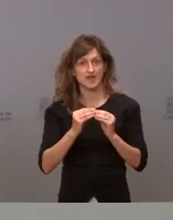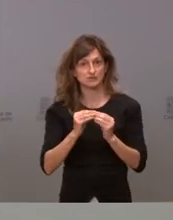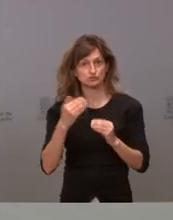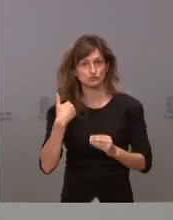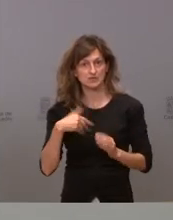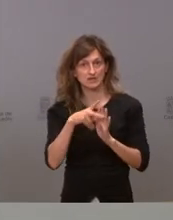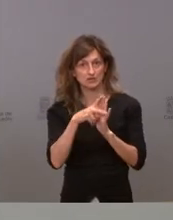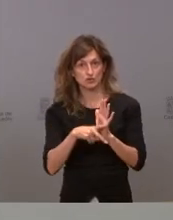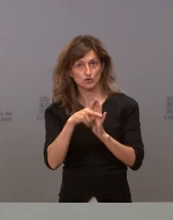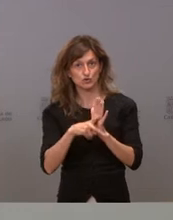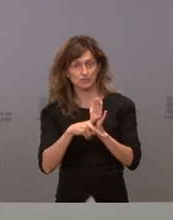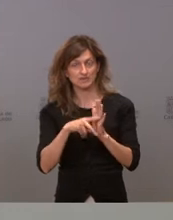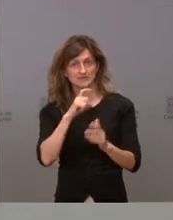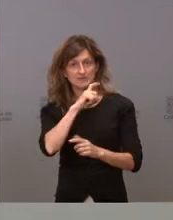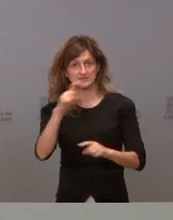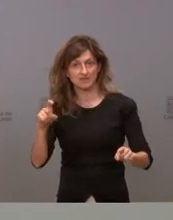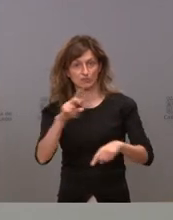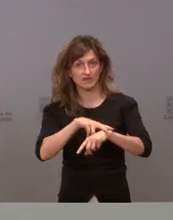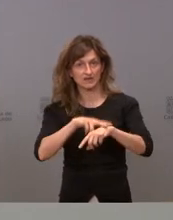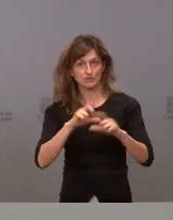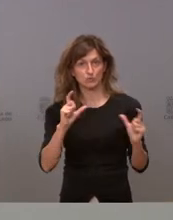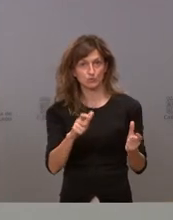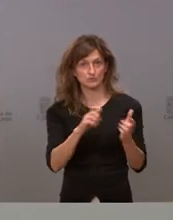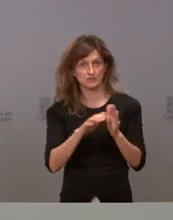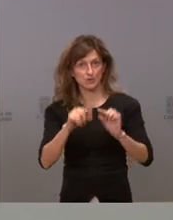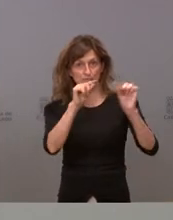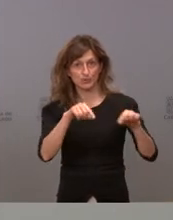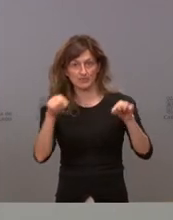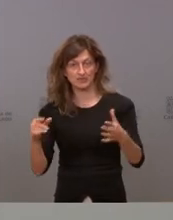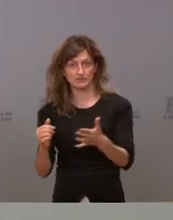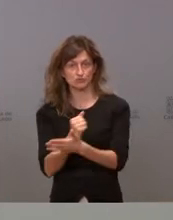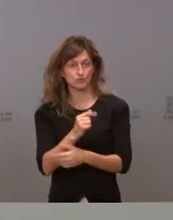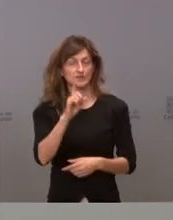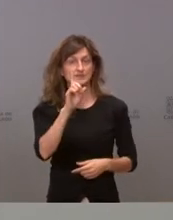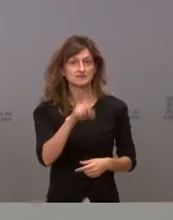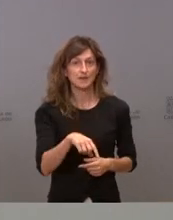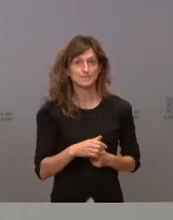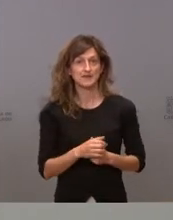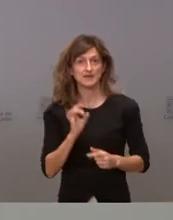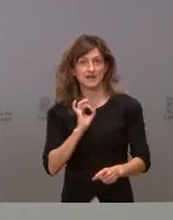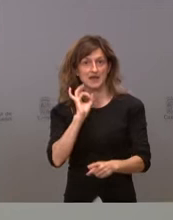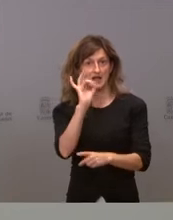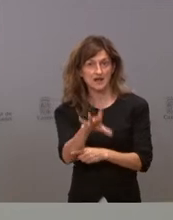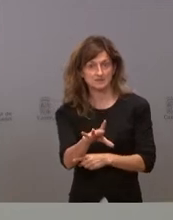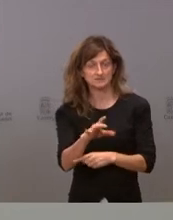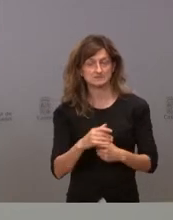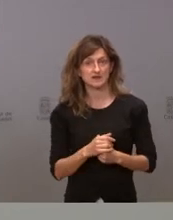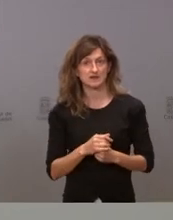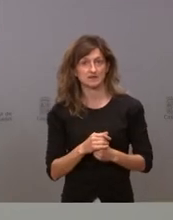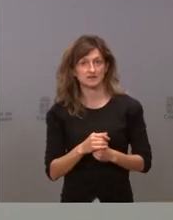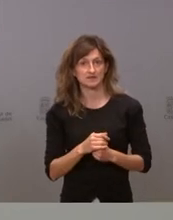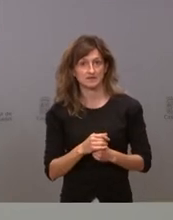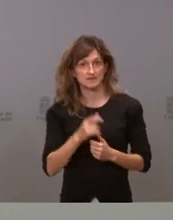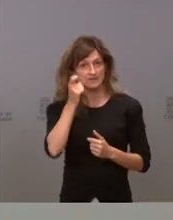los delegados de la Junta en todas las provincias y también hemos remitido una carta a la Federación Regional de